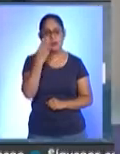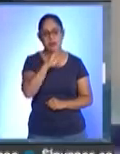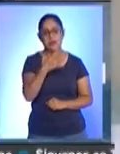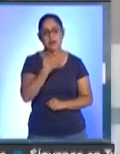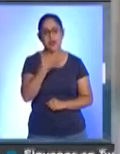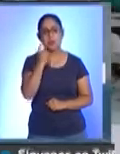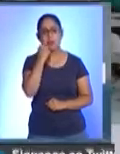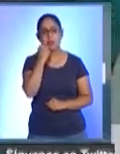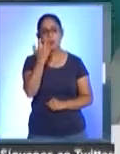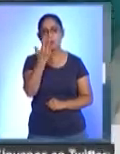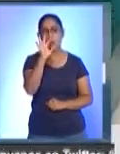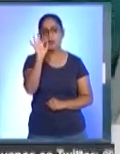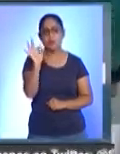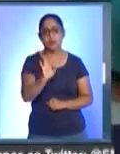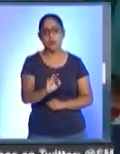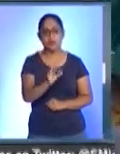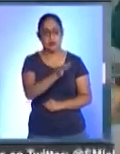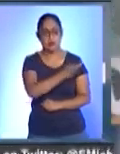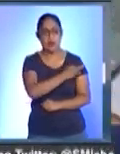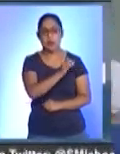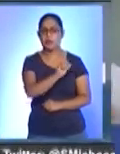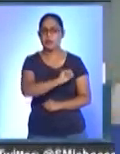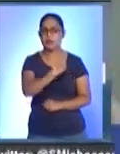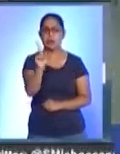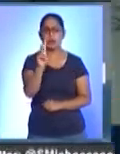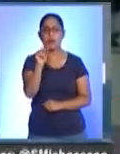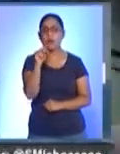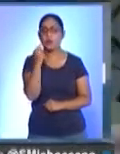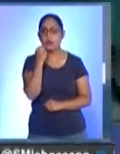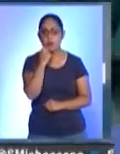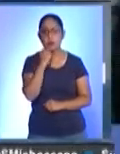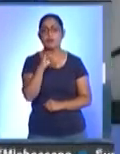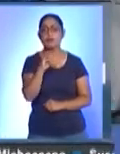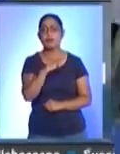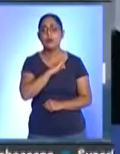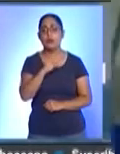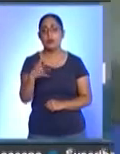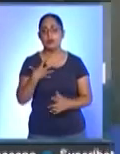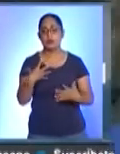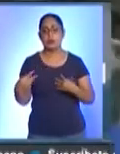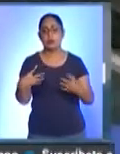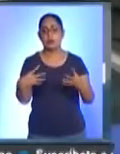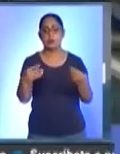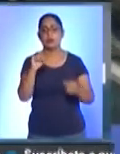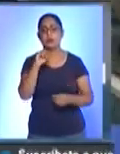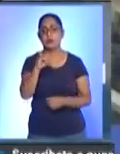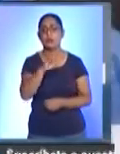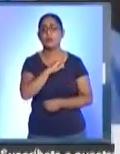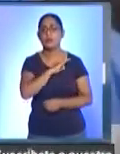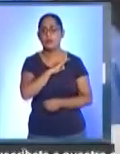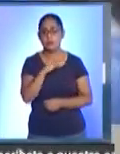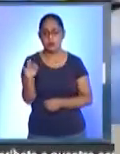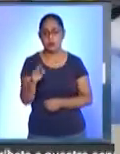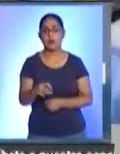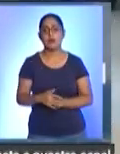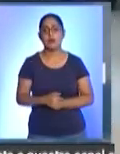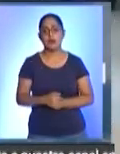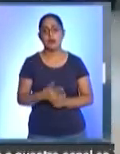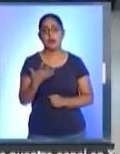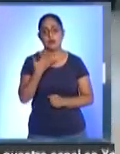mejor vacuna que te puedas contagiar. Sí puede haber contagios después de un COVID y va a depender mucho de sus